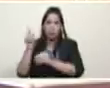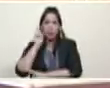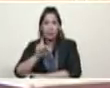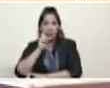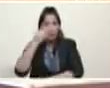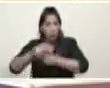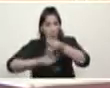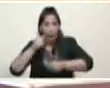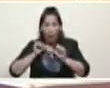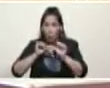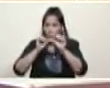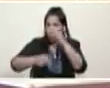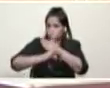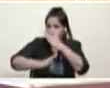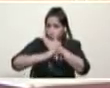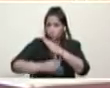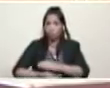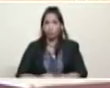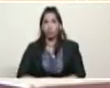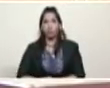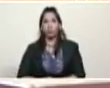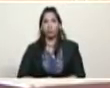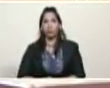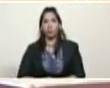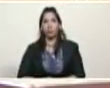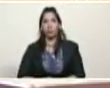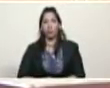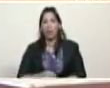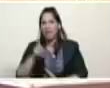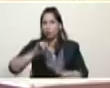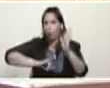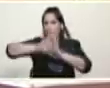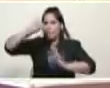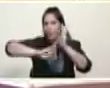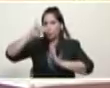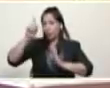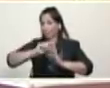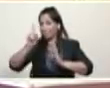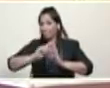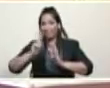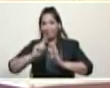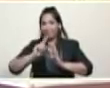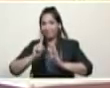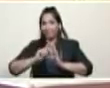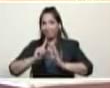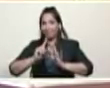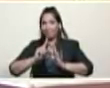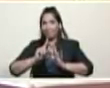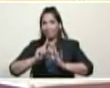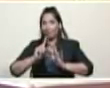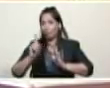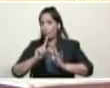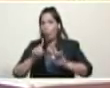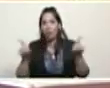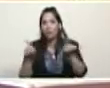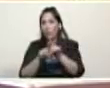hago permanentemente, son causa de inflación. No lo son.